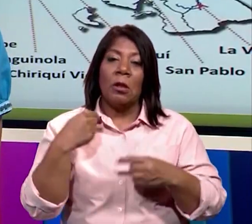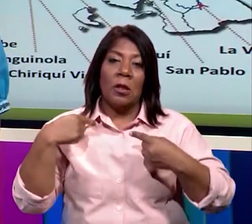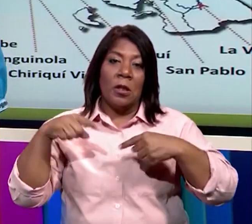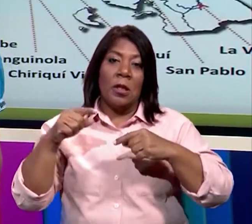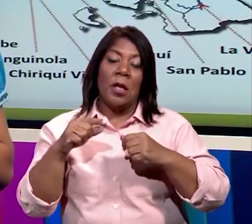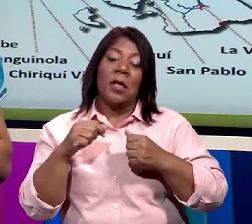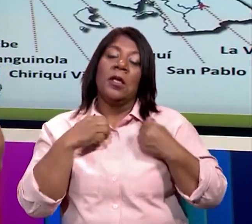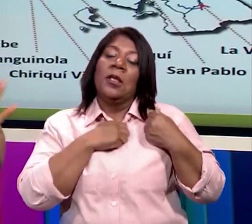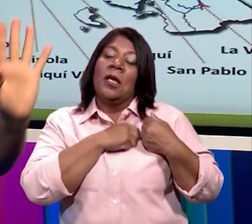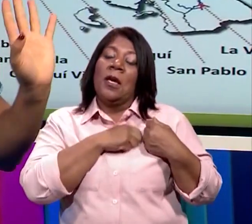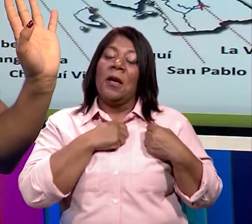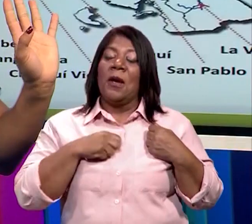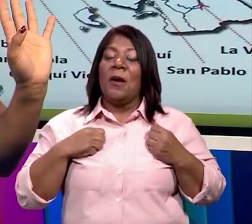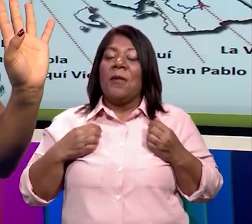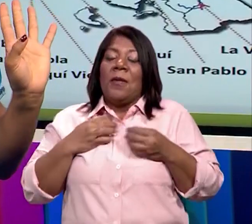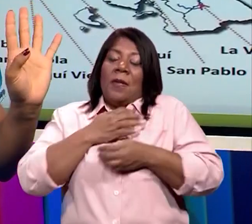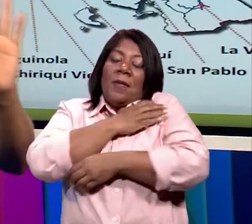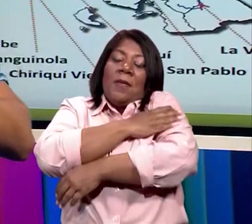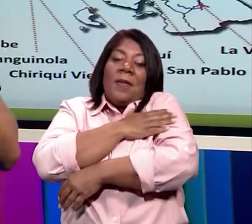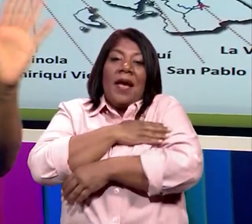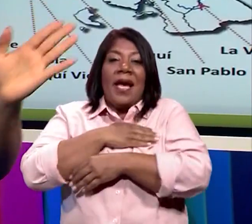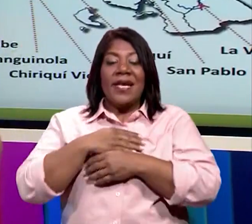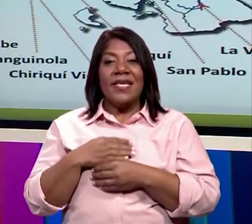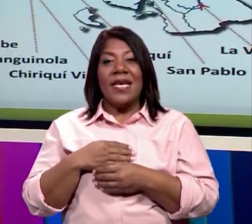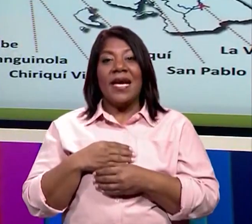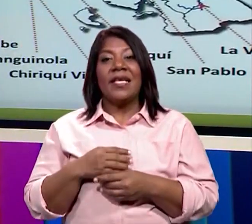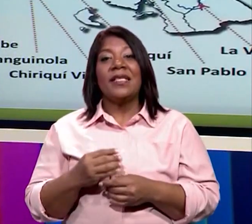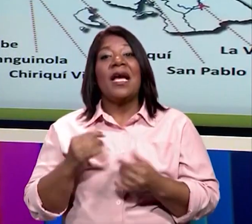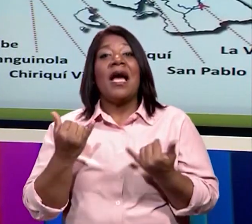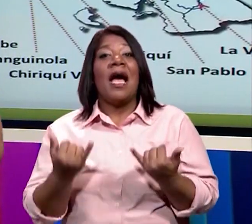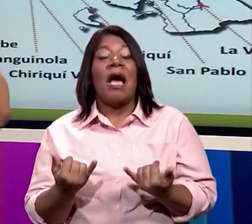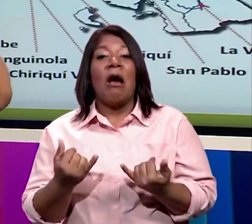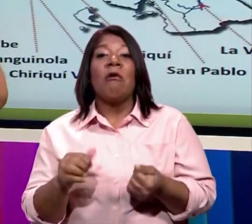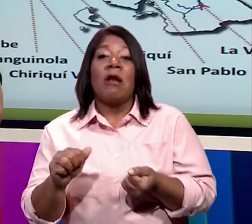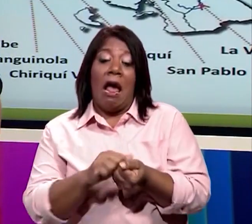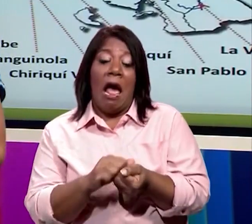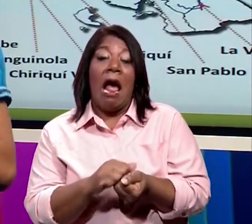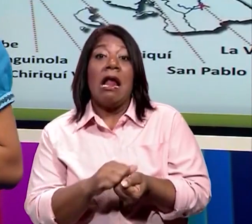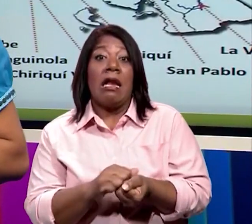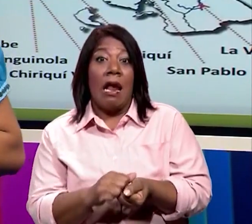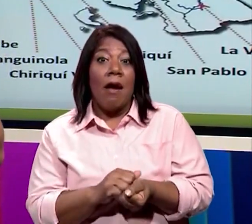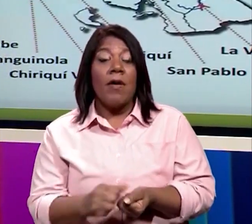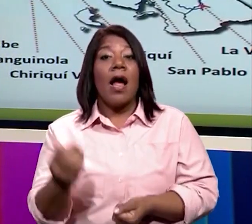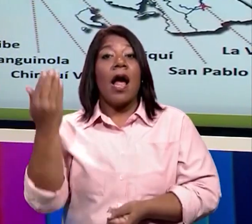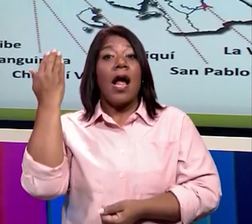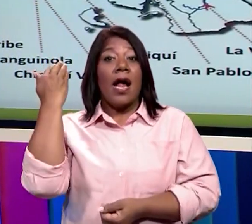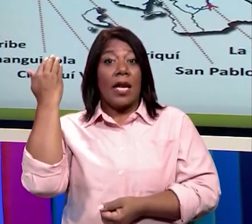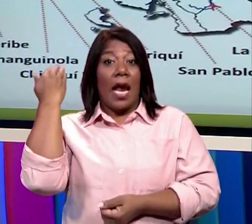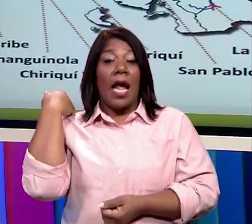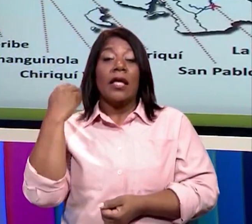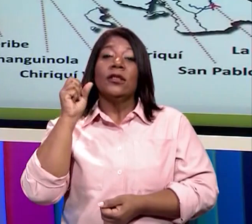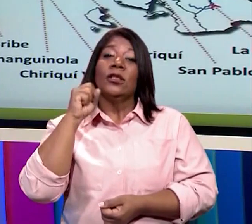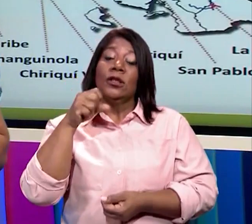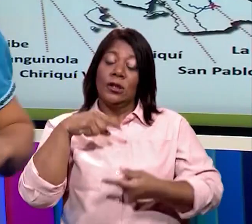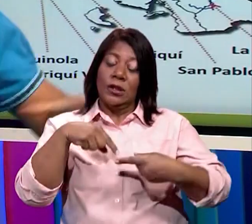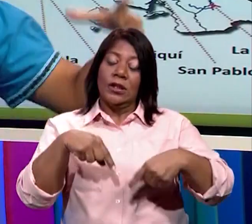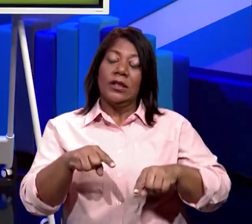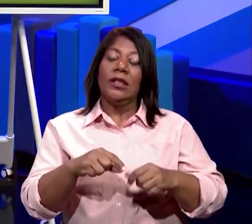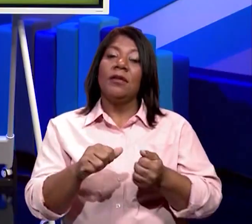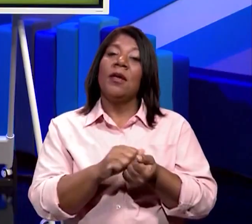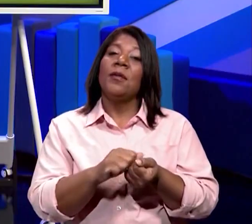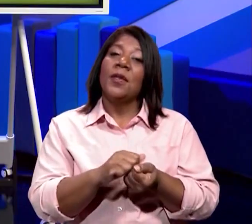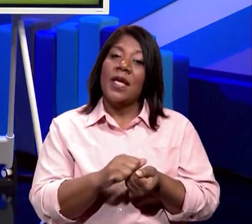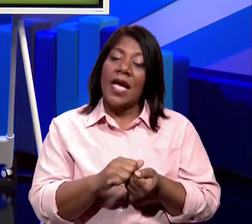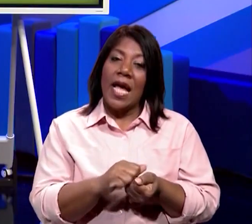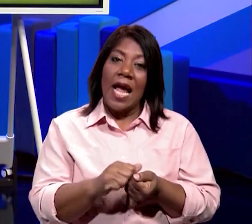he ido a lavar a la quebrada. Tal vez ustedes no o la generación de ustedes no, pero la generación de sus papás sí. Y